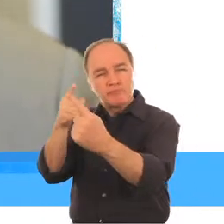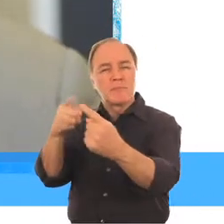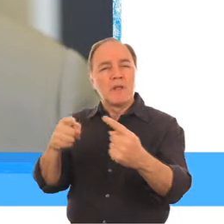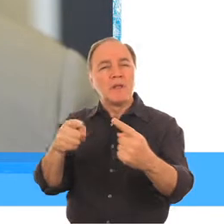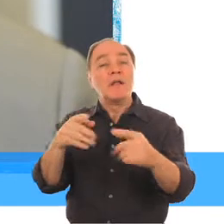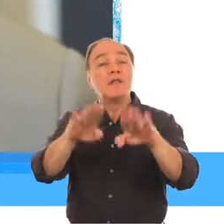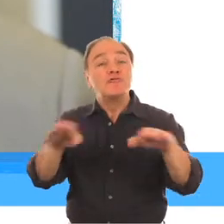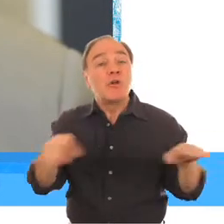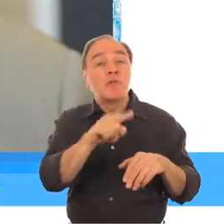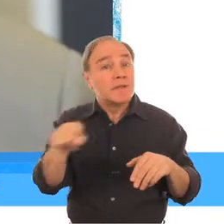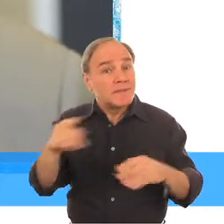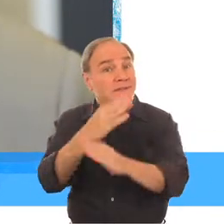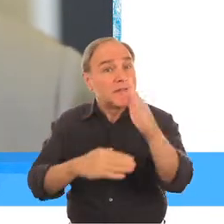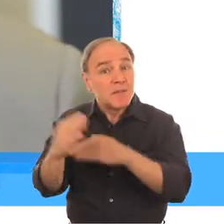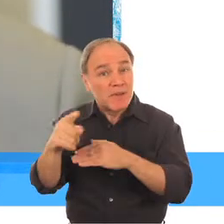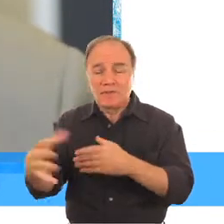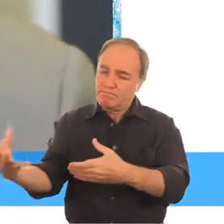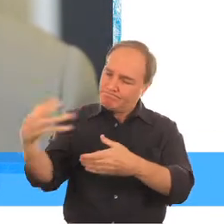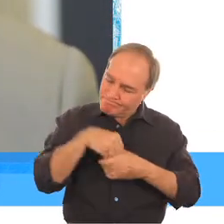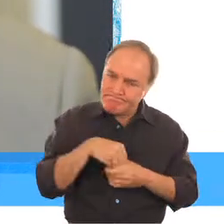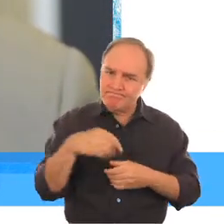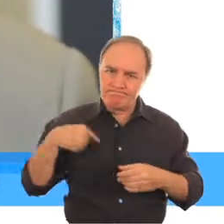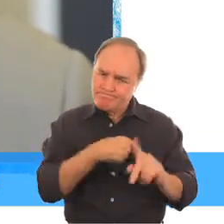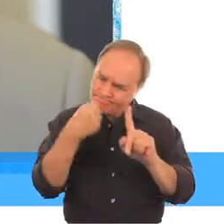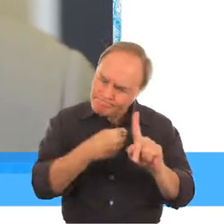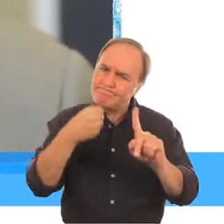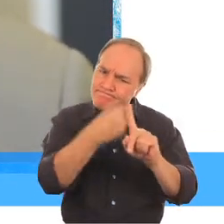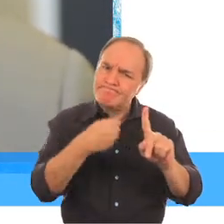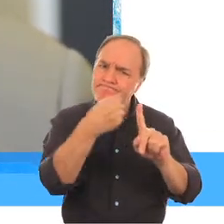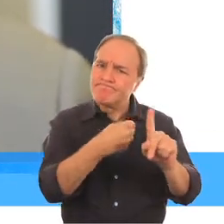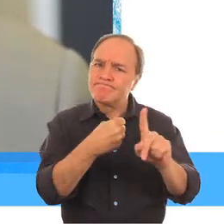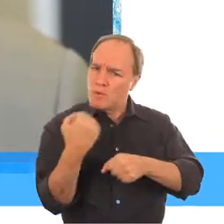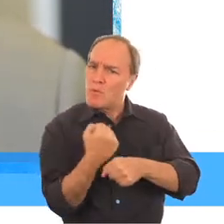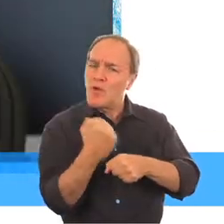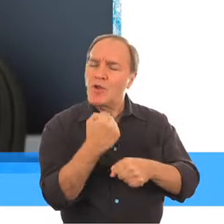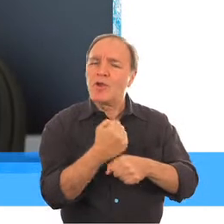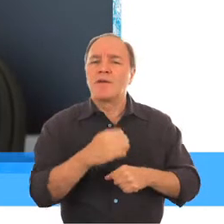inclusión y participación para todos los niños mediante nuestra tarea de promoción y acción.